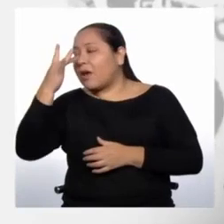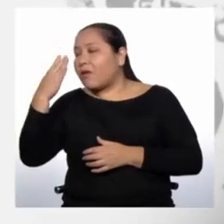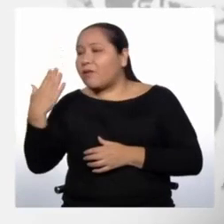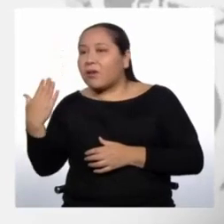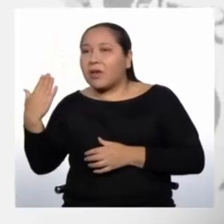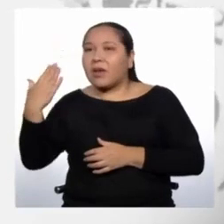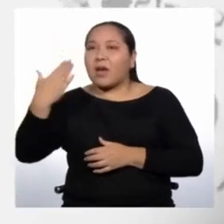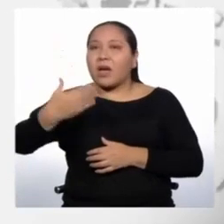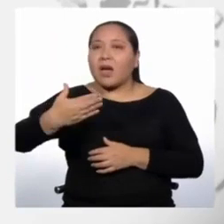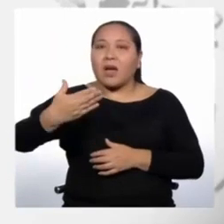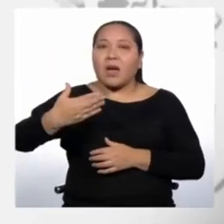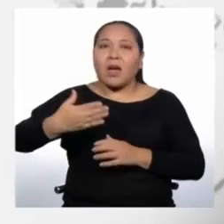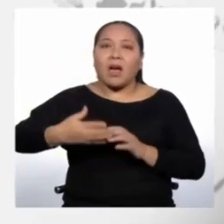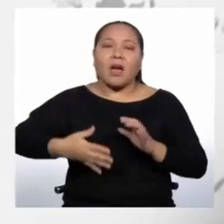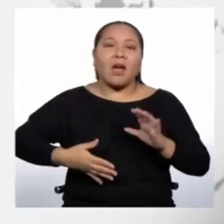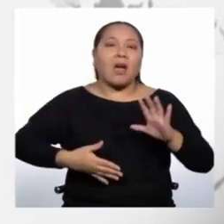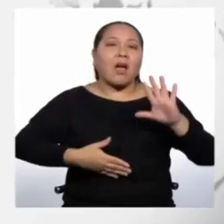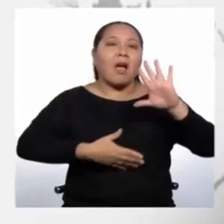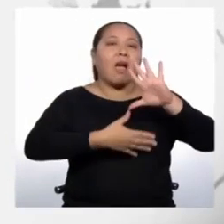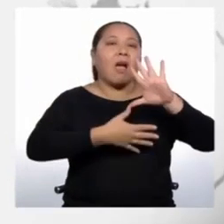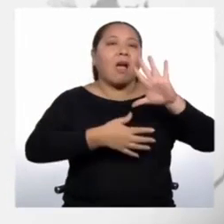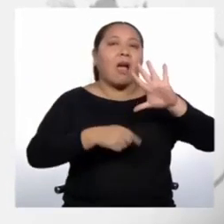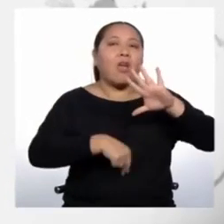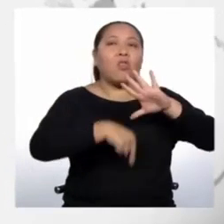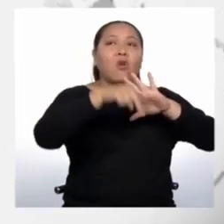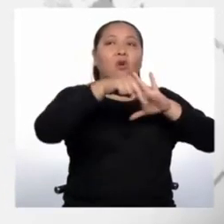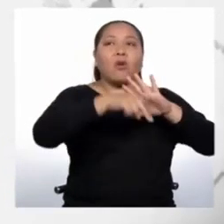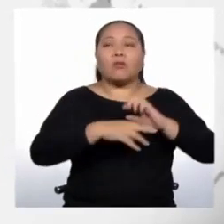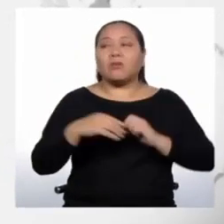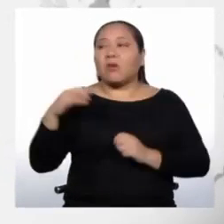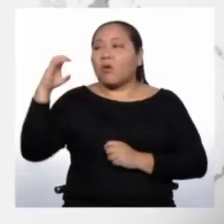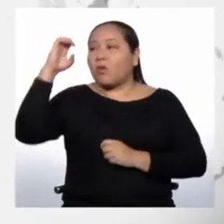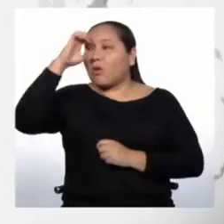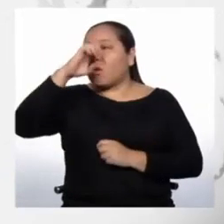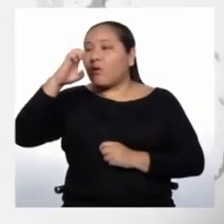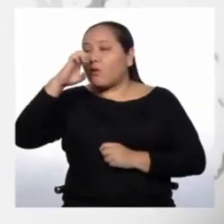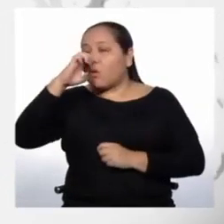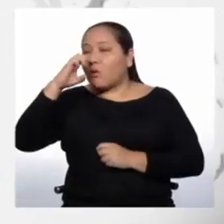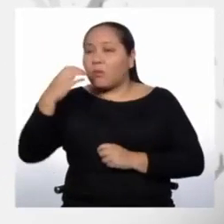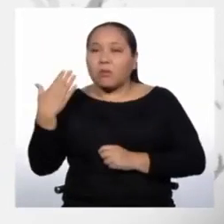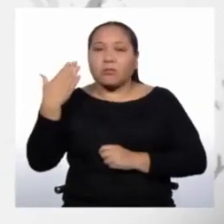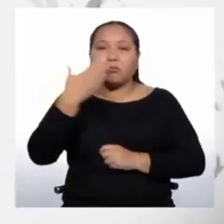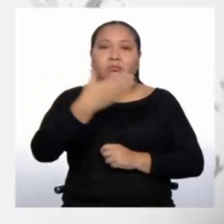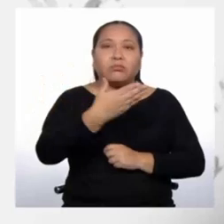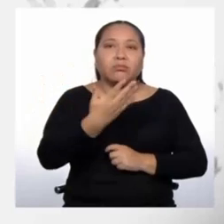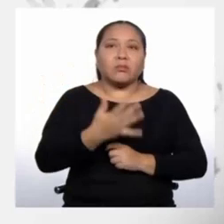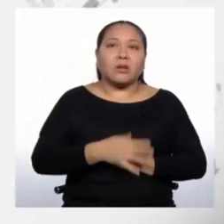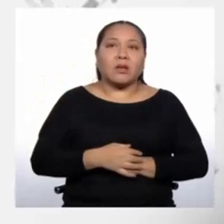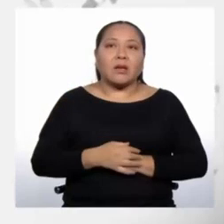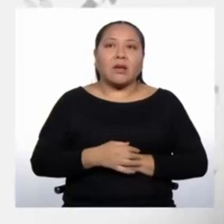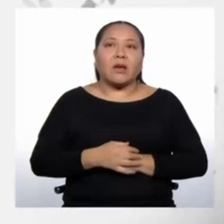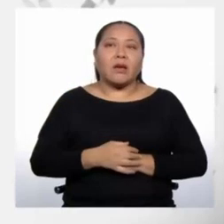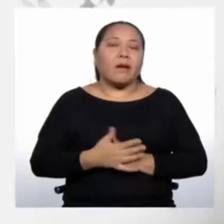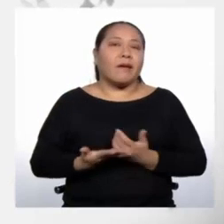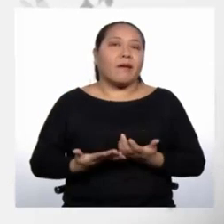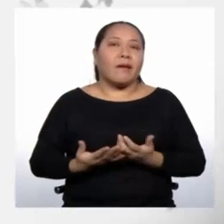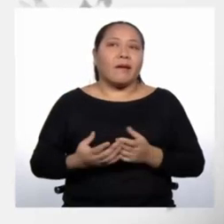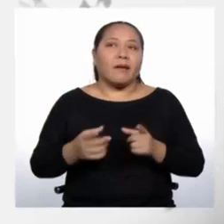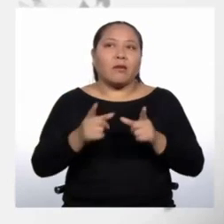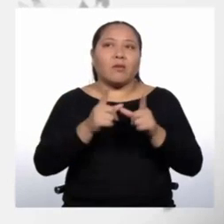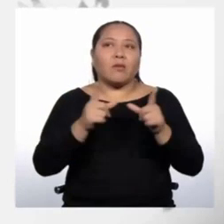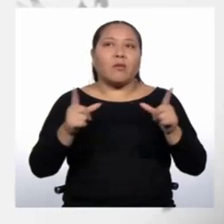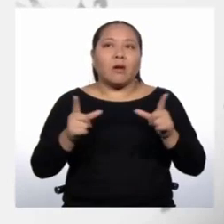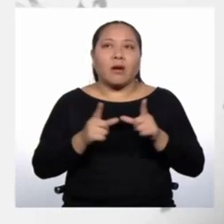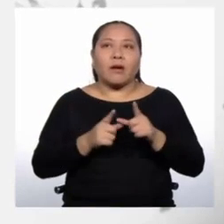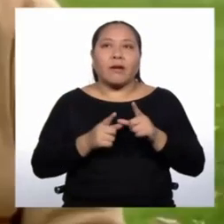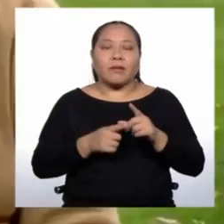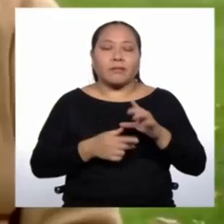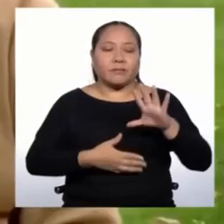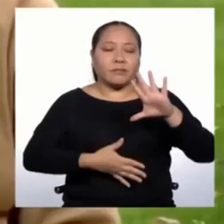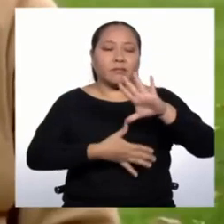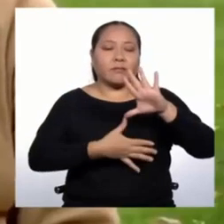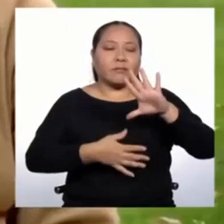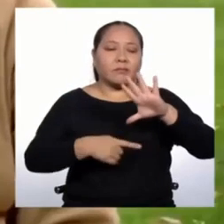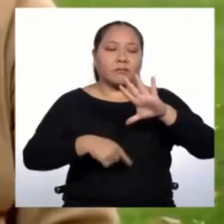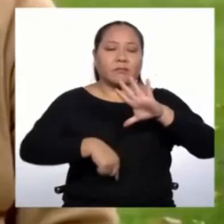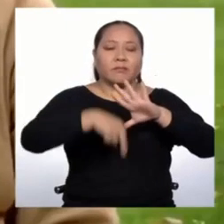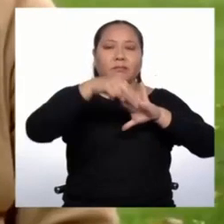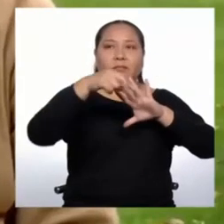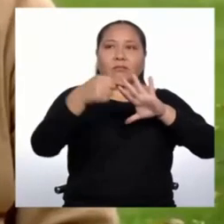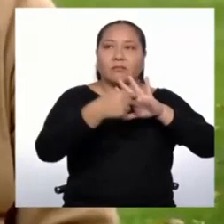Norteamérica, y también de Europa, hacia el lado atlántico del continente americano.